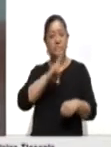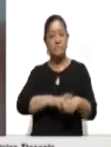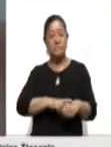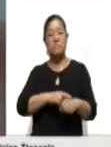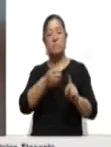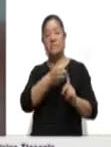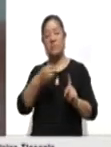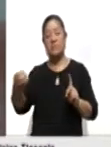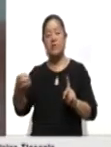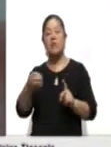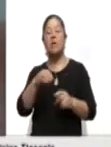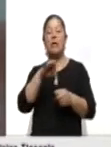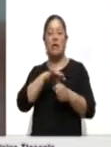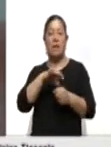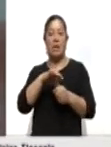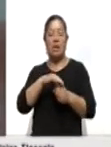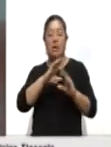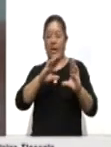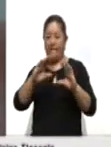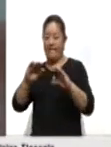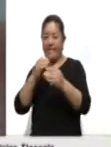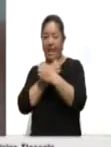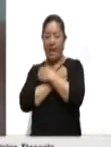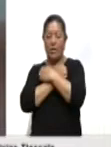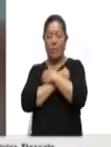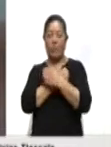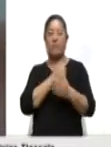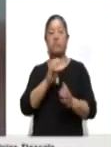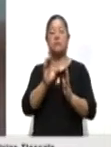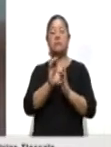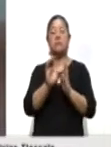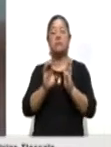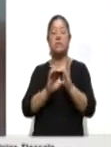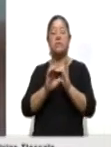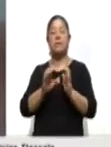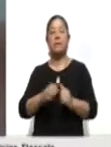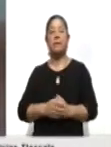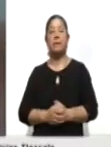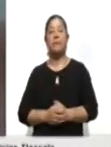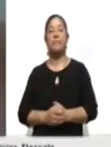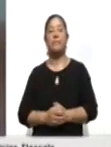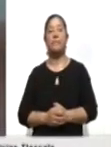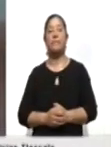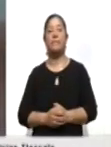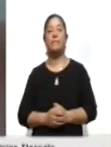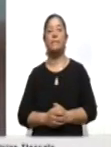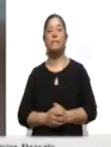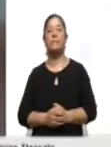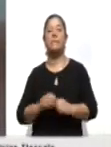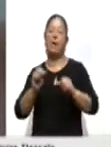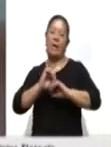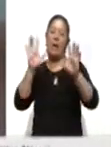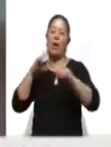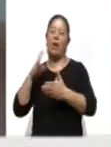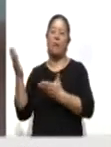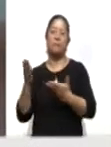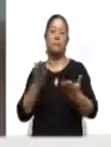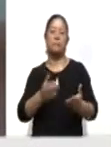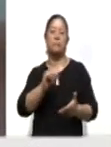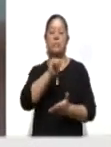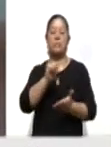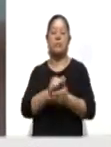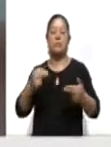Electoral, Capacitación y Educación Cívica. Y bueno, pues obviamente entregan el acta de nacimiento, copia de la